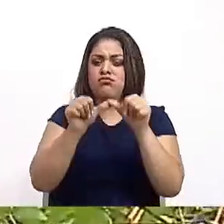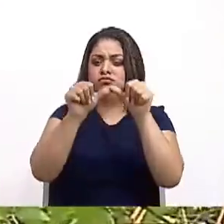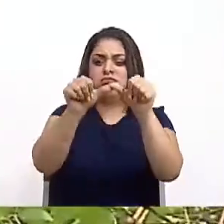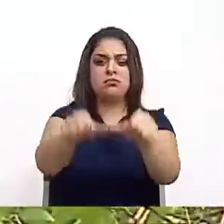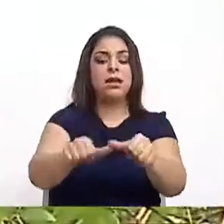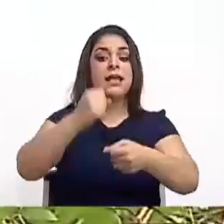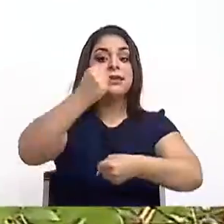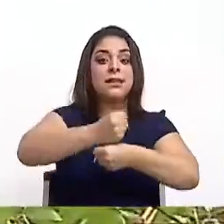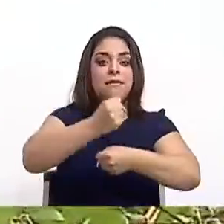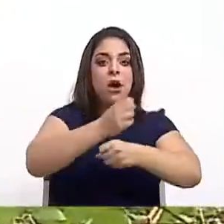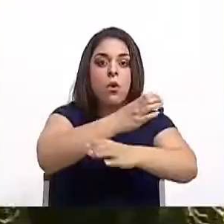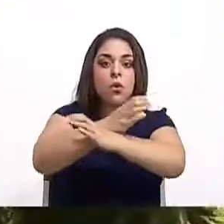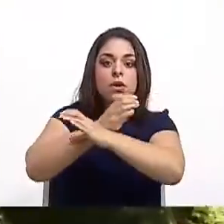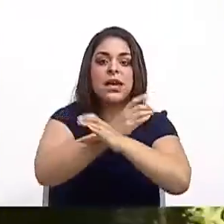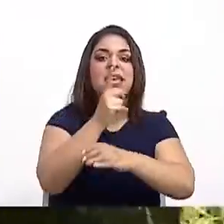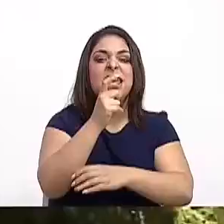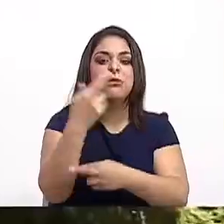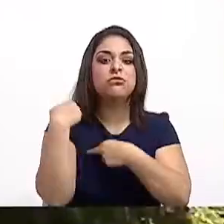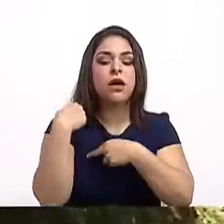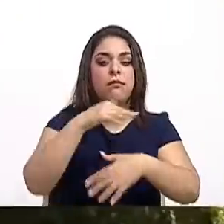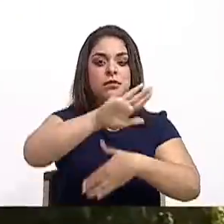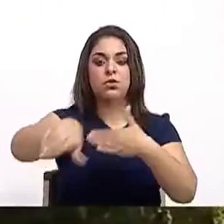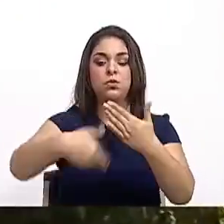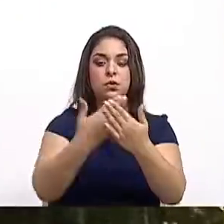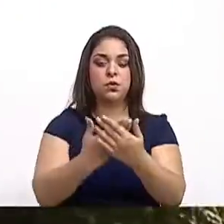trabajo de conservarlos es de todo.